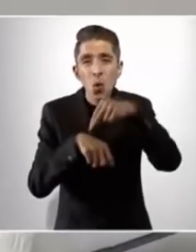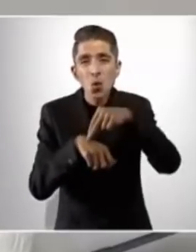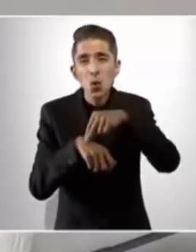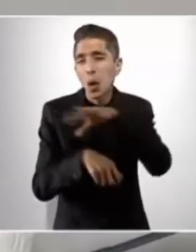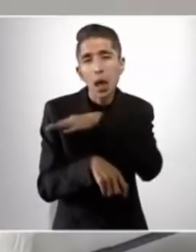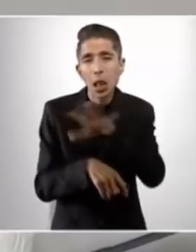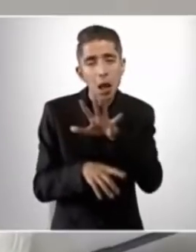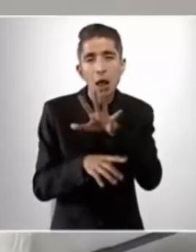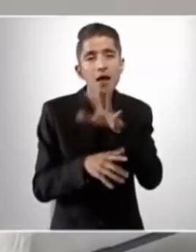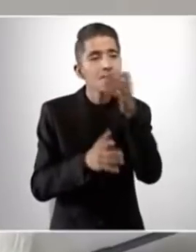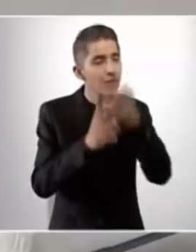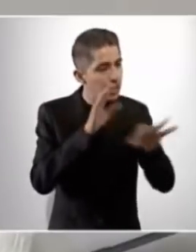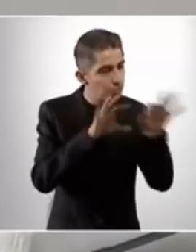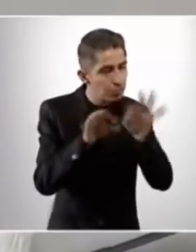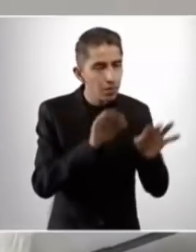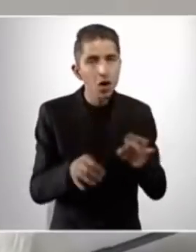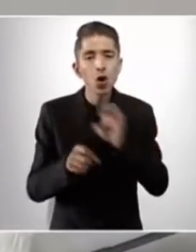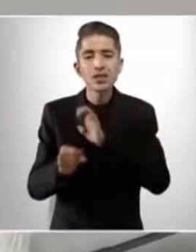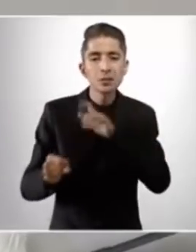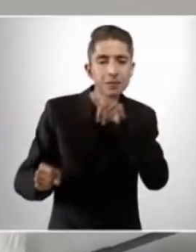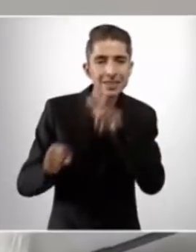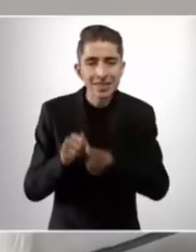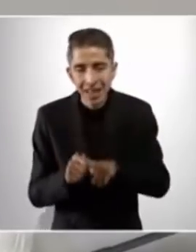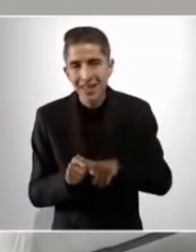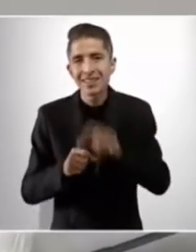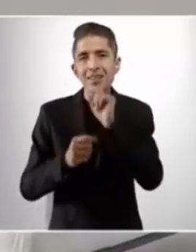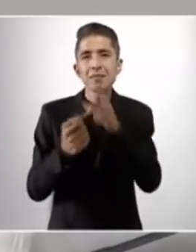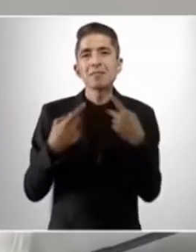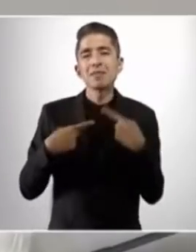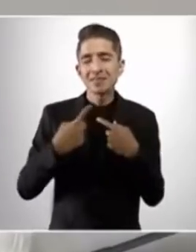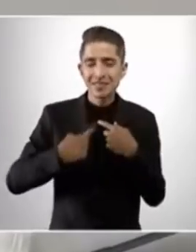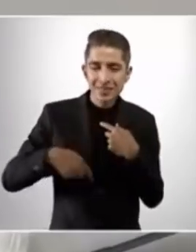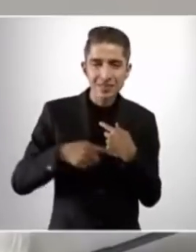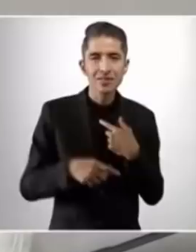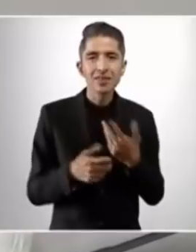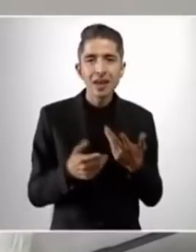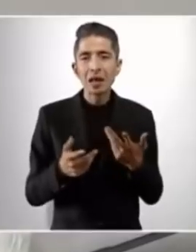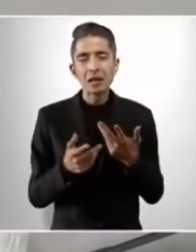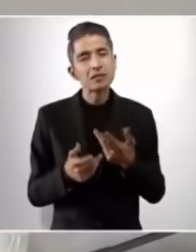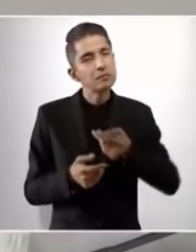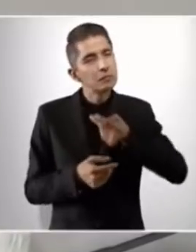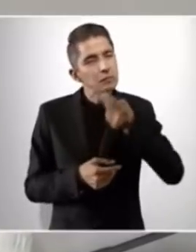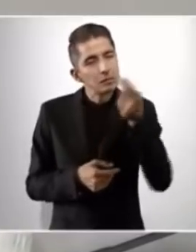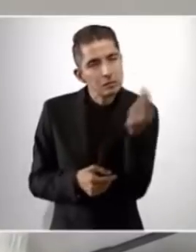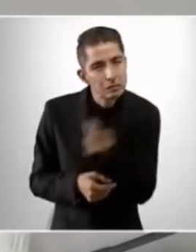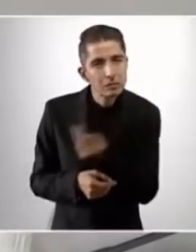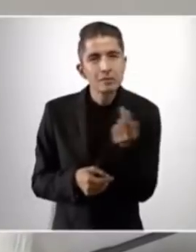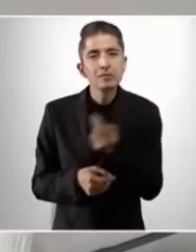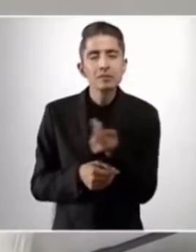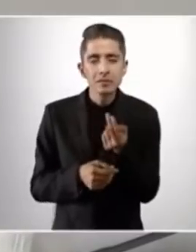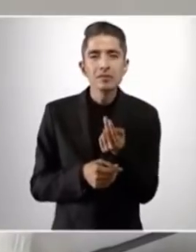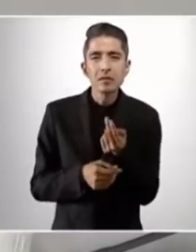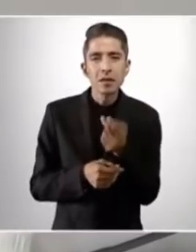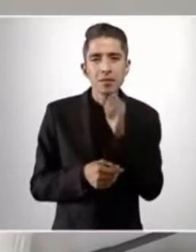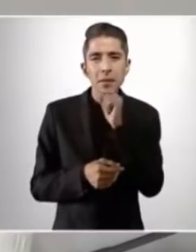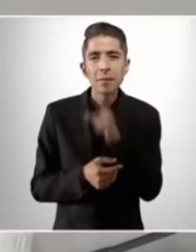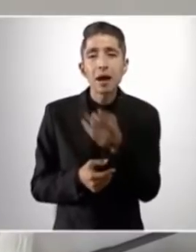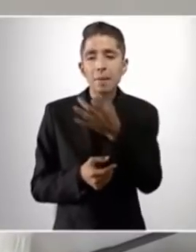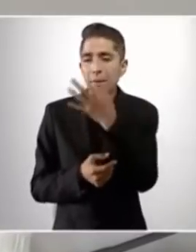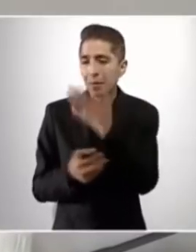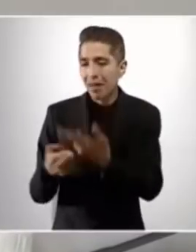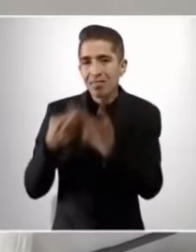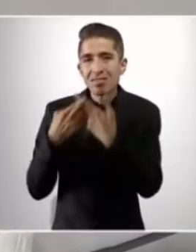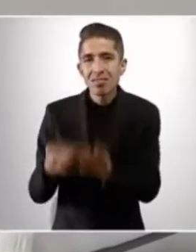los especialistas. Tenemos que garantizar el abasto de los